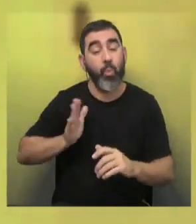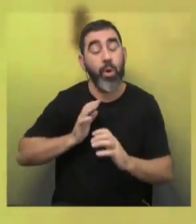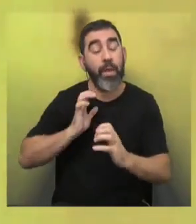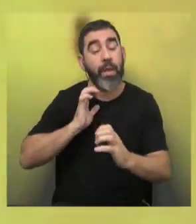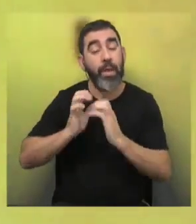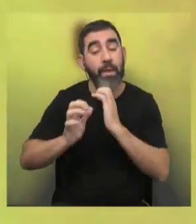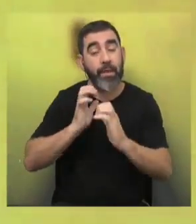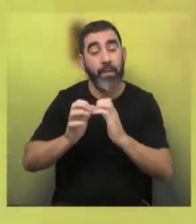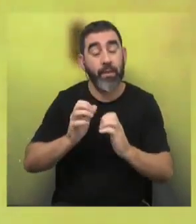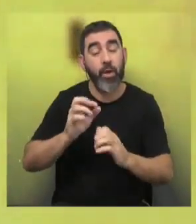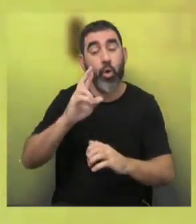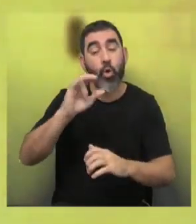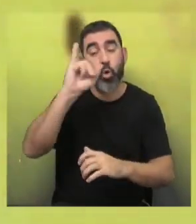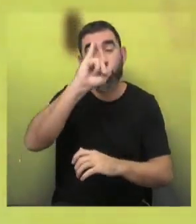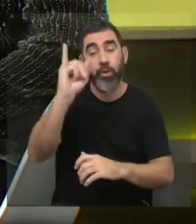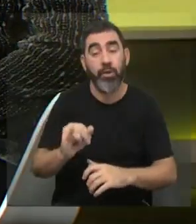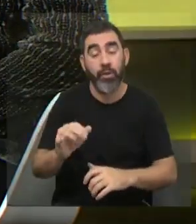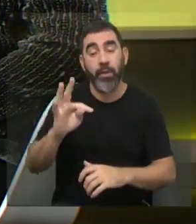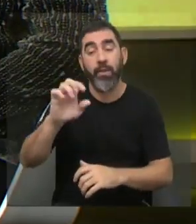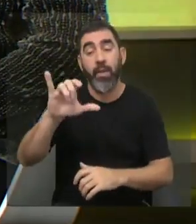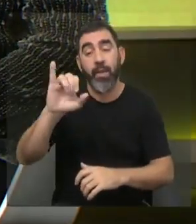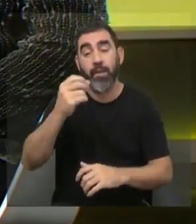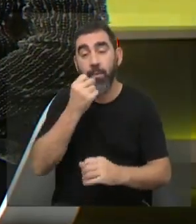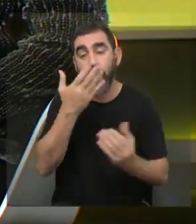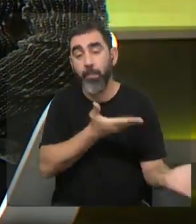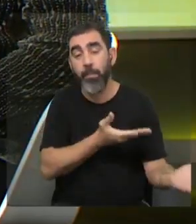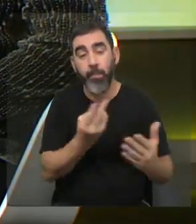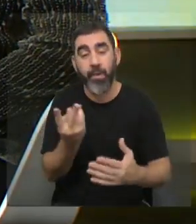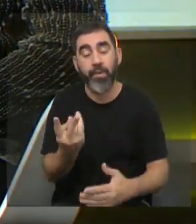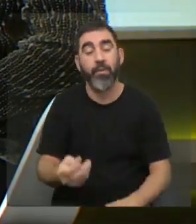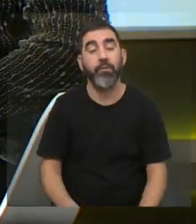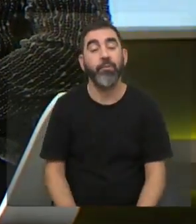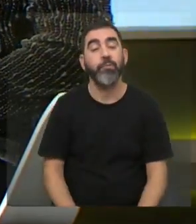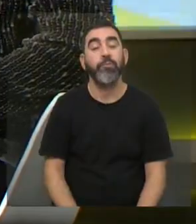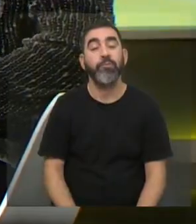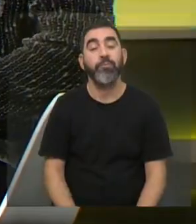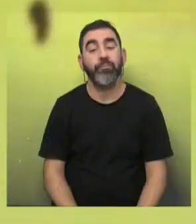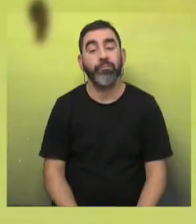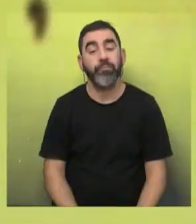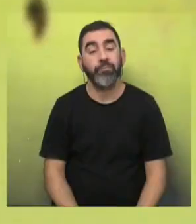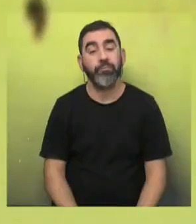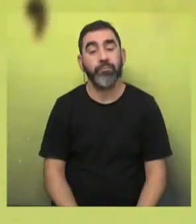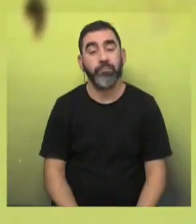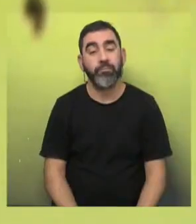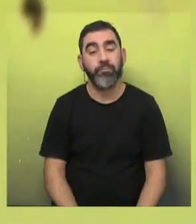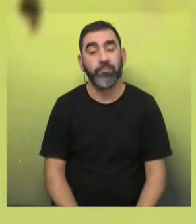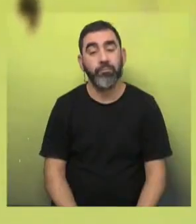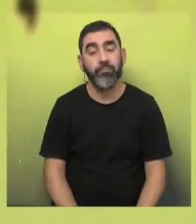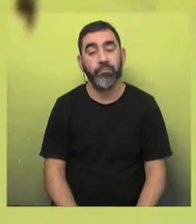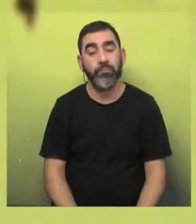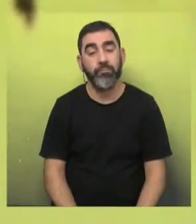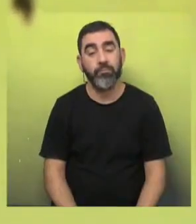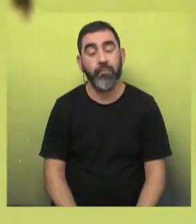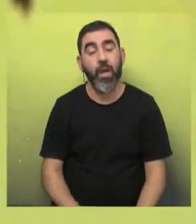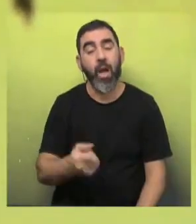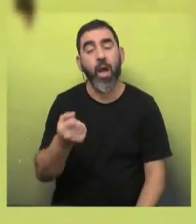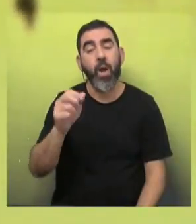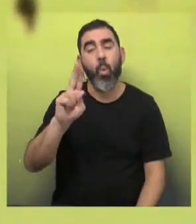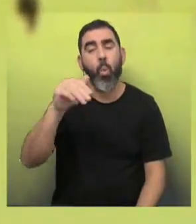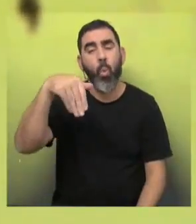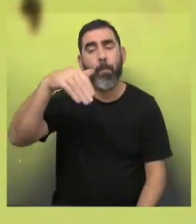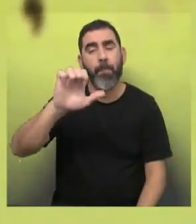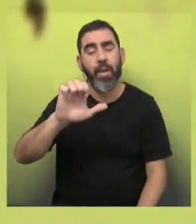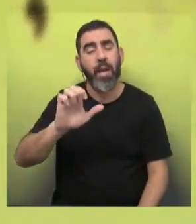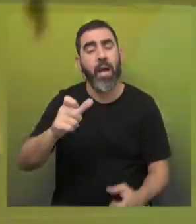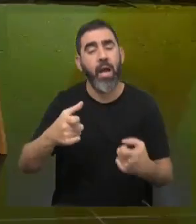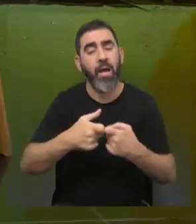Energía. Ana Laura Rodríguez, Erika Telles, bienvenidas a Sobre Ciencia. Muchas gracias. Primero, AUME, Asociación Uruguaya de Mujeres en